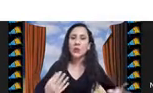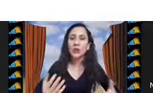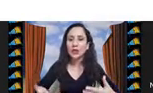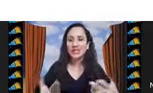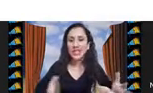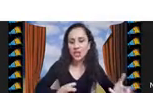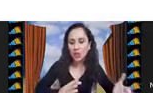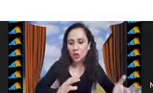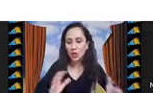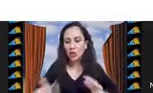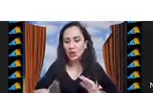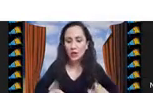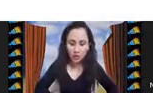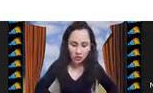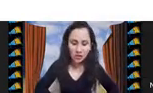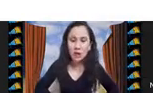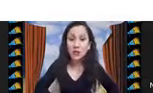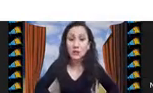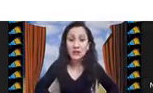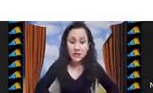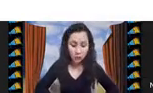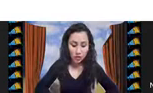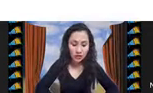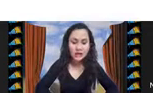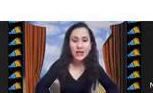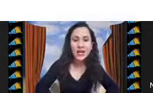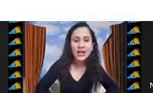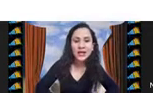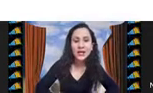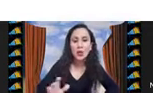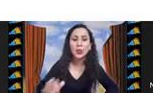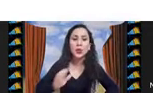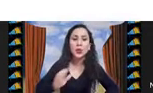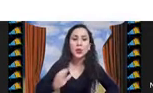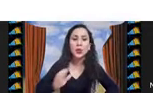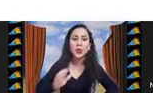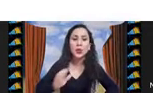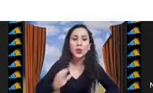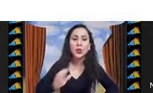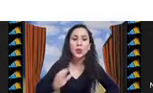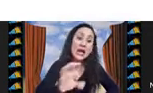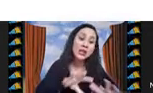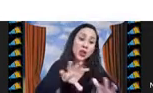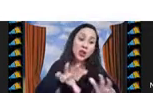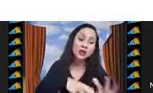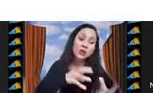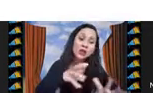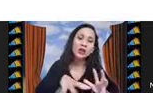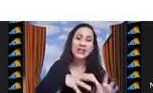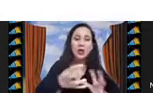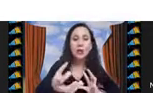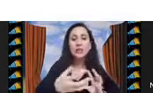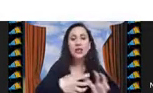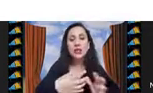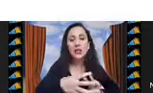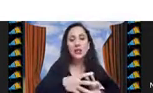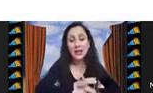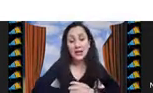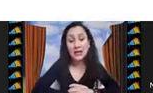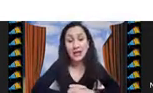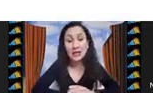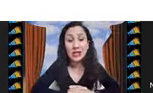ocurre este fenómeno de selección de los individuos más aptos, que es el área de cómputo evolutivo. Y hay métodos híbridos que